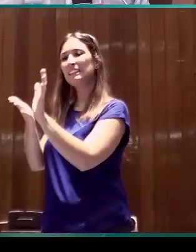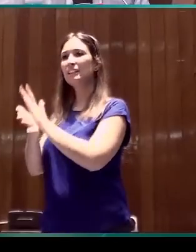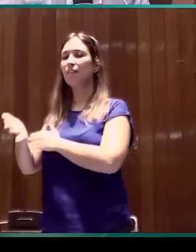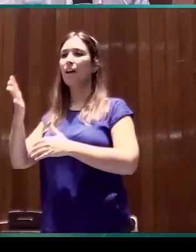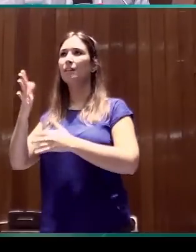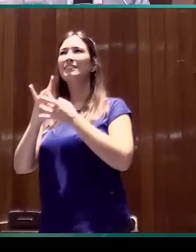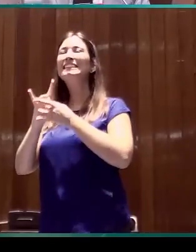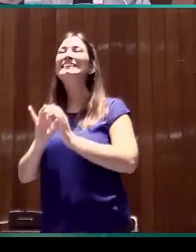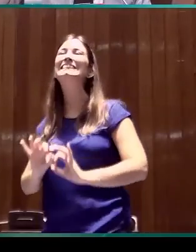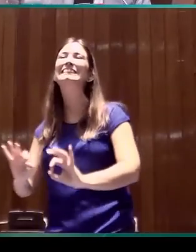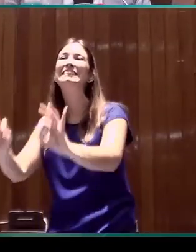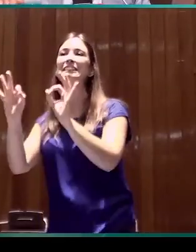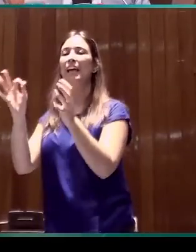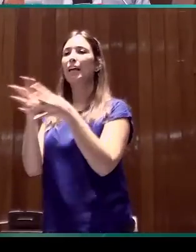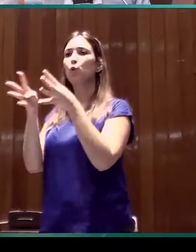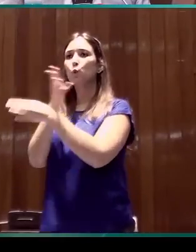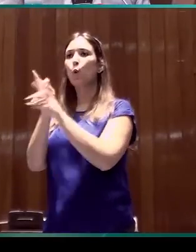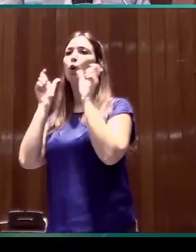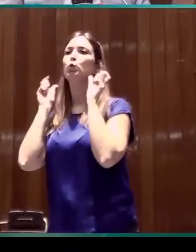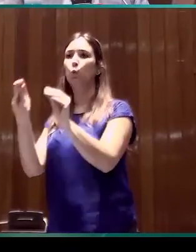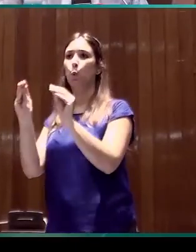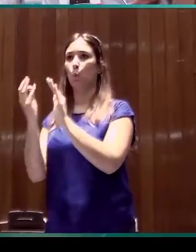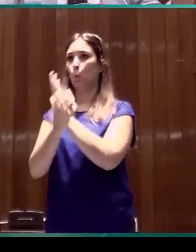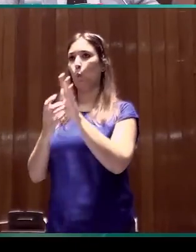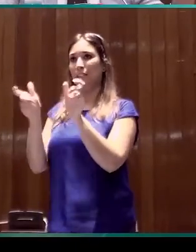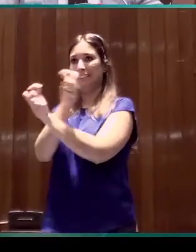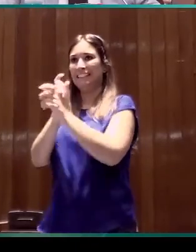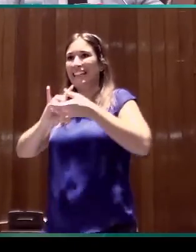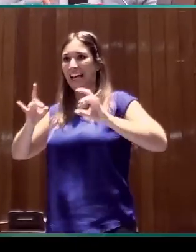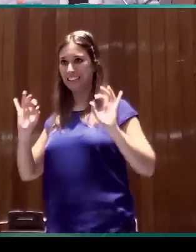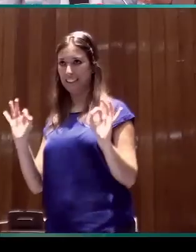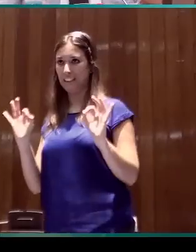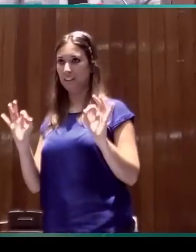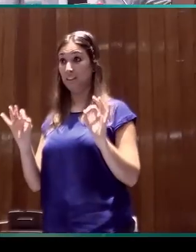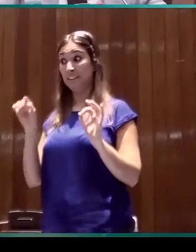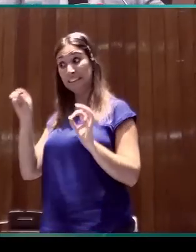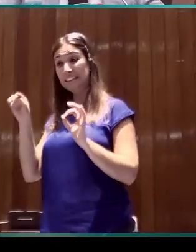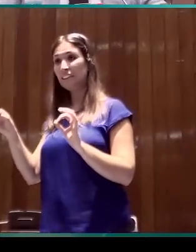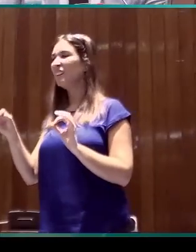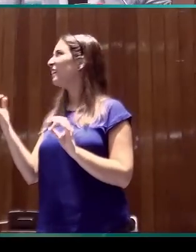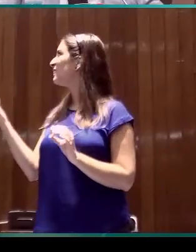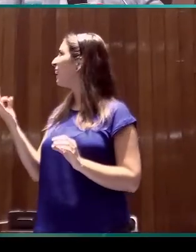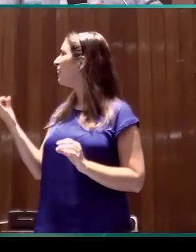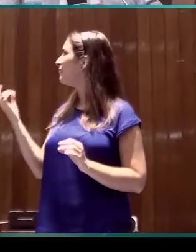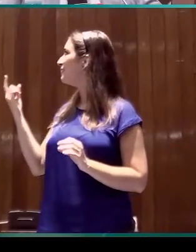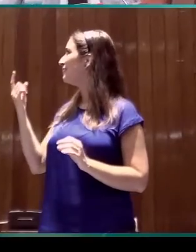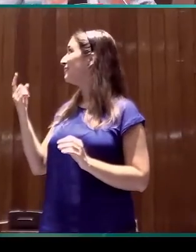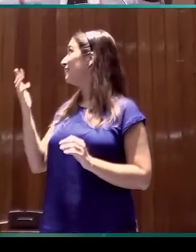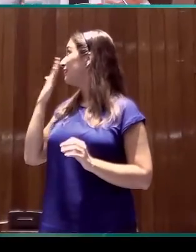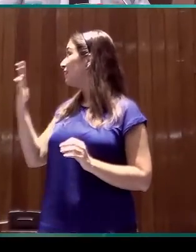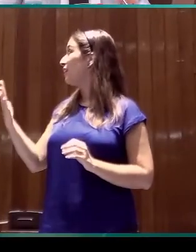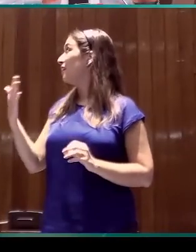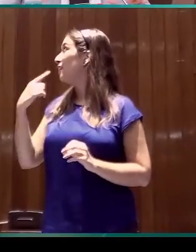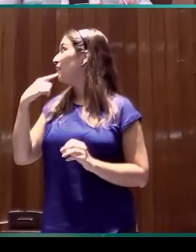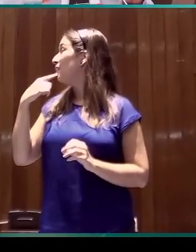concretas de la estructura jerárquica de la sintaxis. Y aquí tienen entre paréntesis a qué se refieren. Ni tan solo lo voy a mencionar,